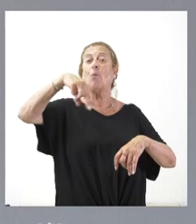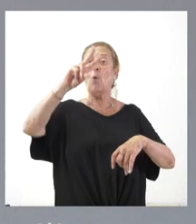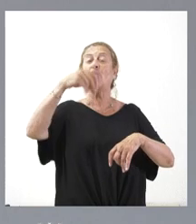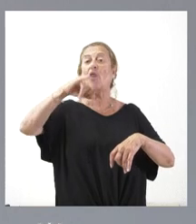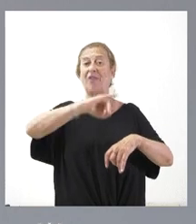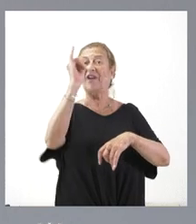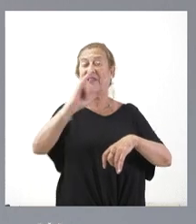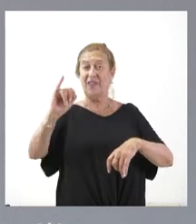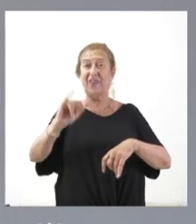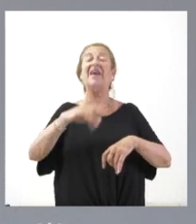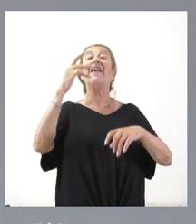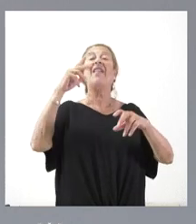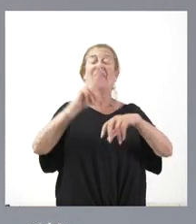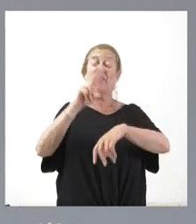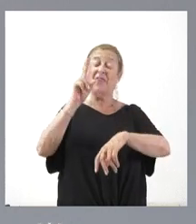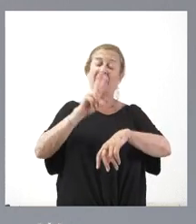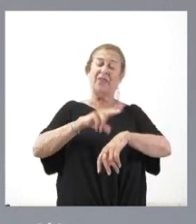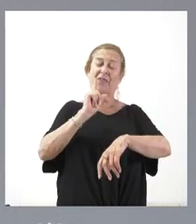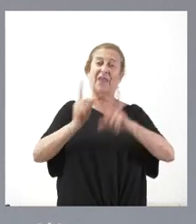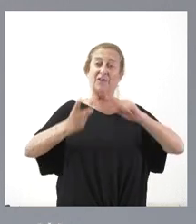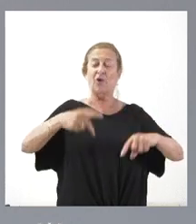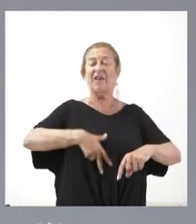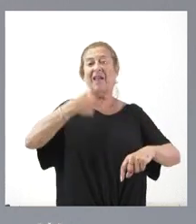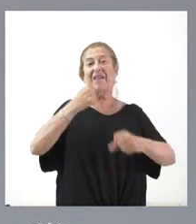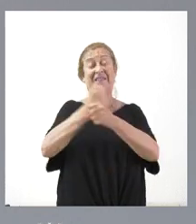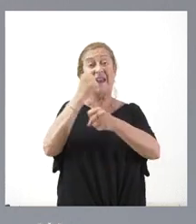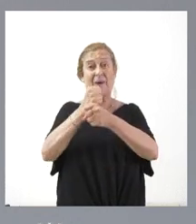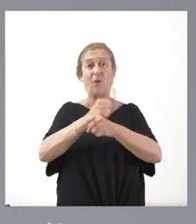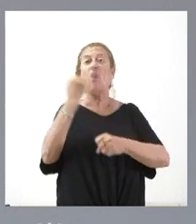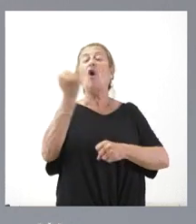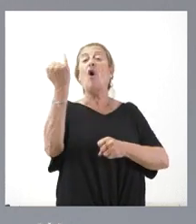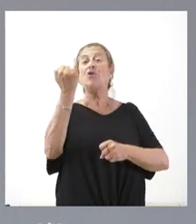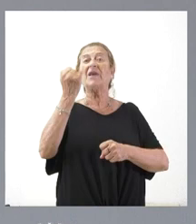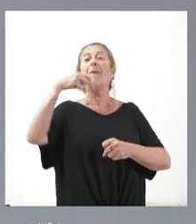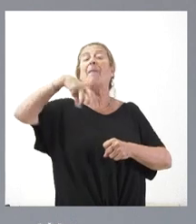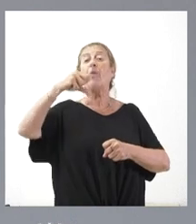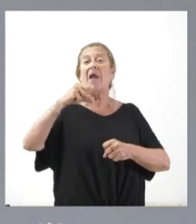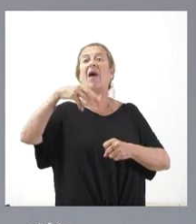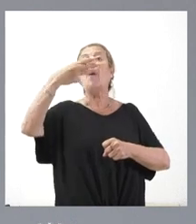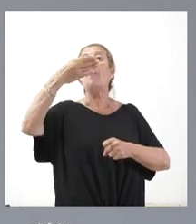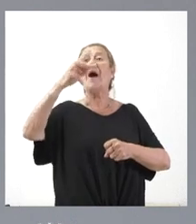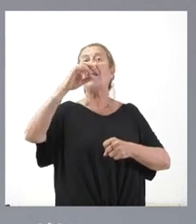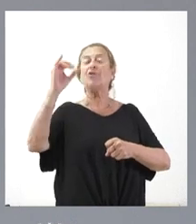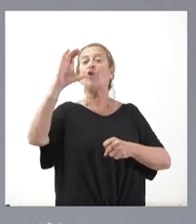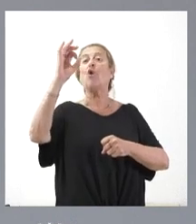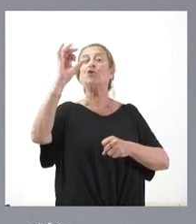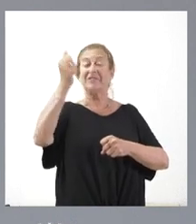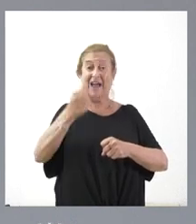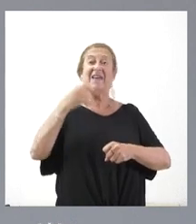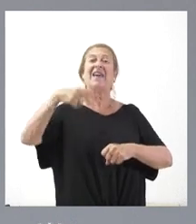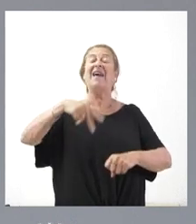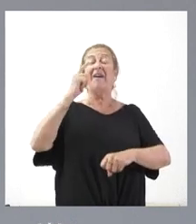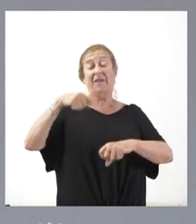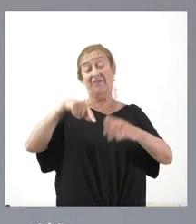nombra director general de Trabajo y Prevención de Riesgos Laborales a don José Manuel Barrios Costa. Y se nombra gerente del Servicio